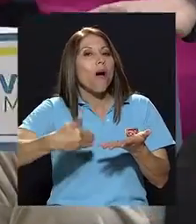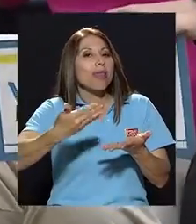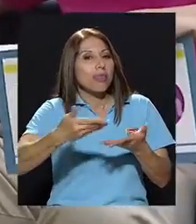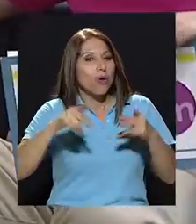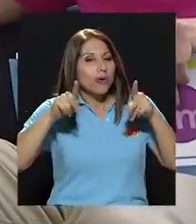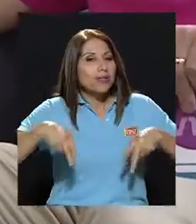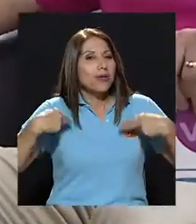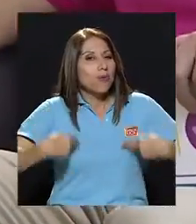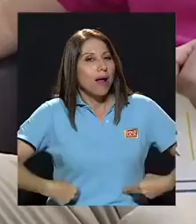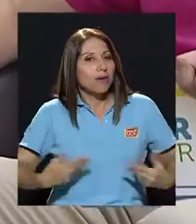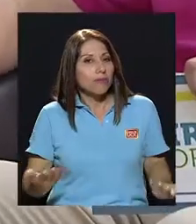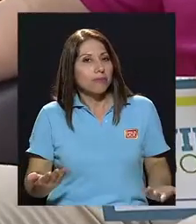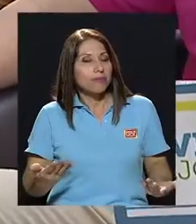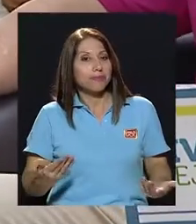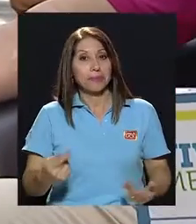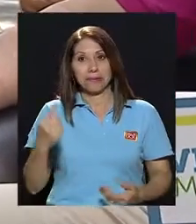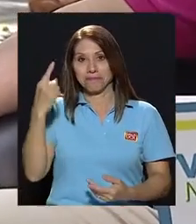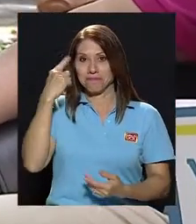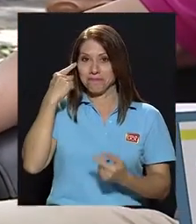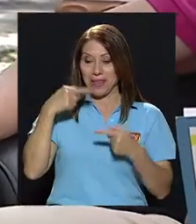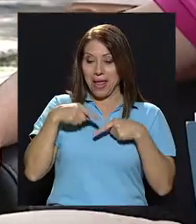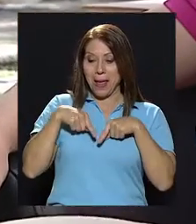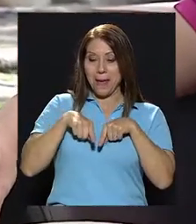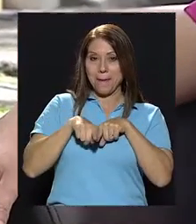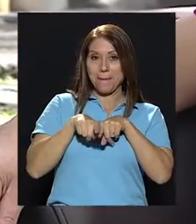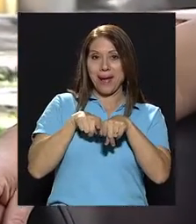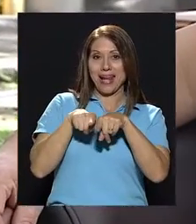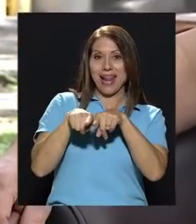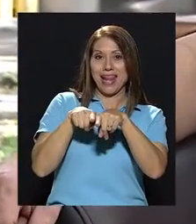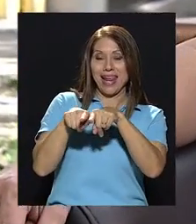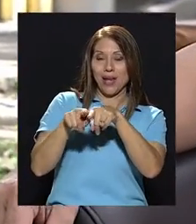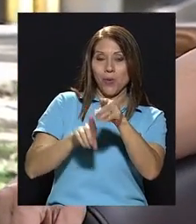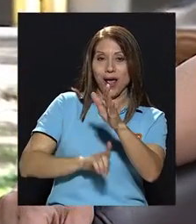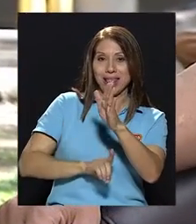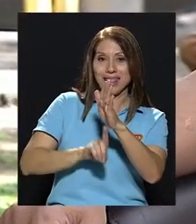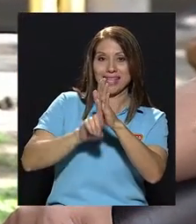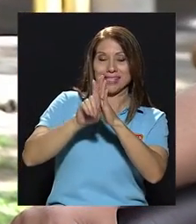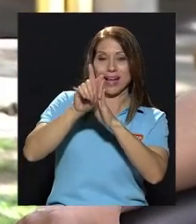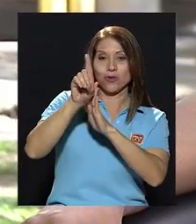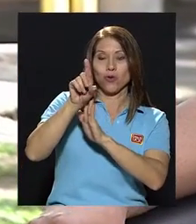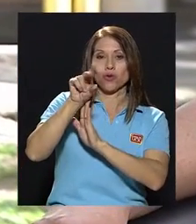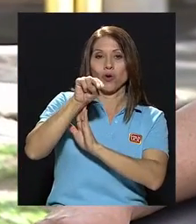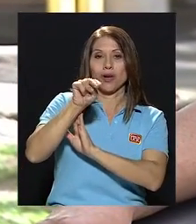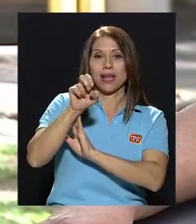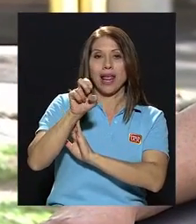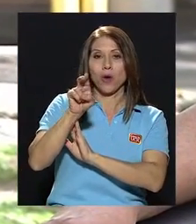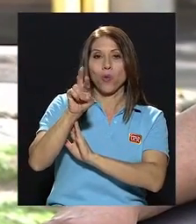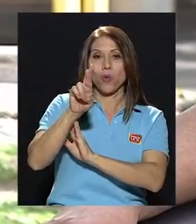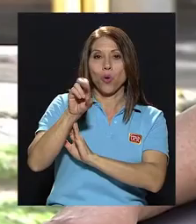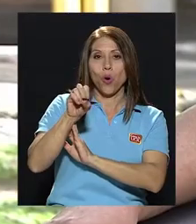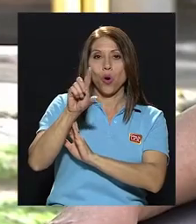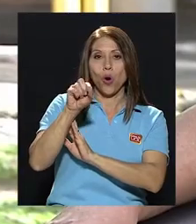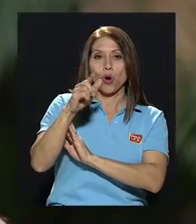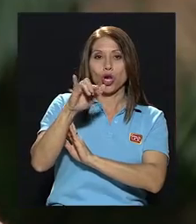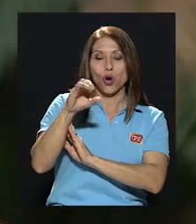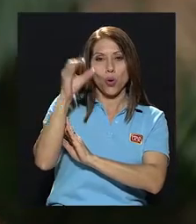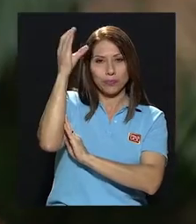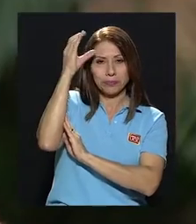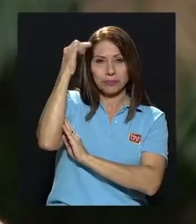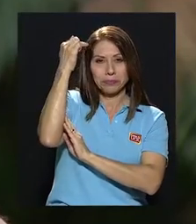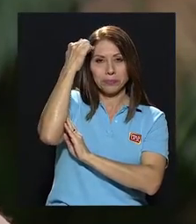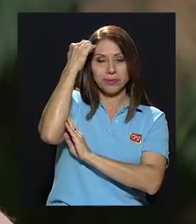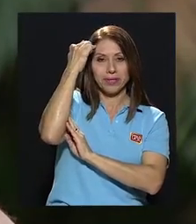humano? Imagínense que está paralelo a nuestro desarrollo neurológico, todo lo que es el desarrollo del cerebro